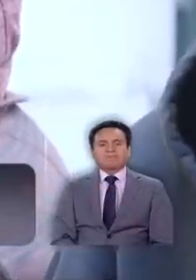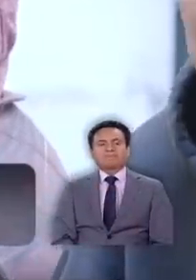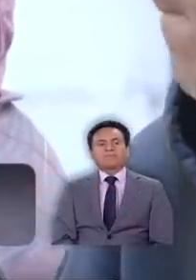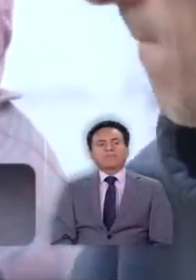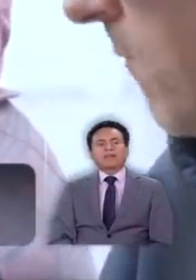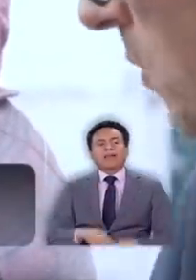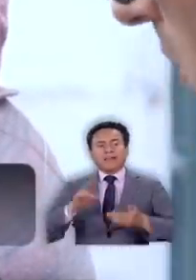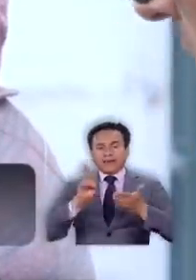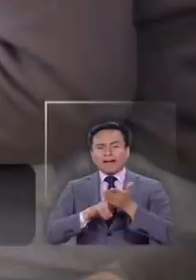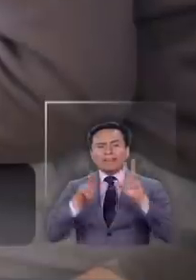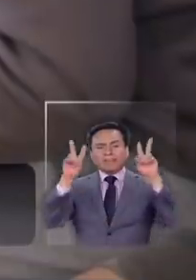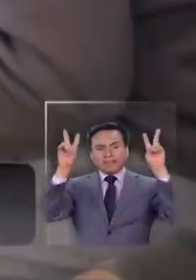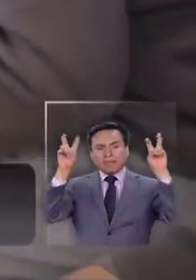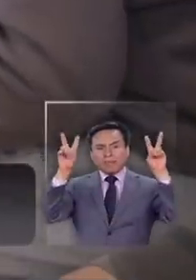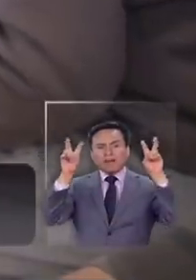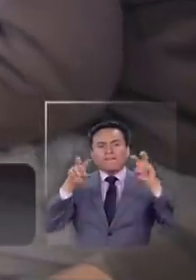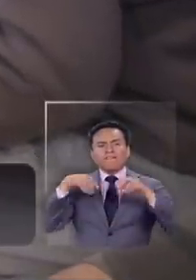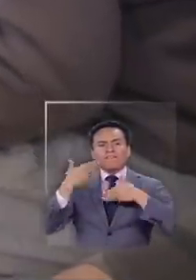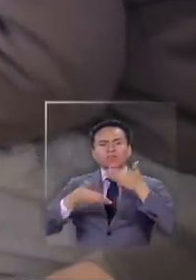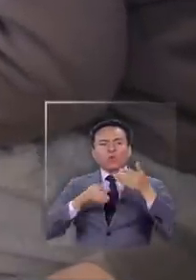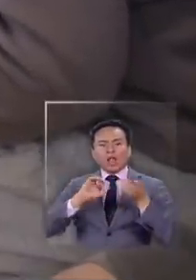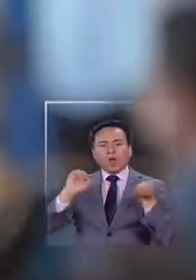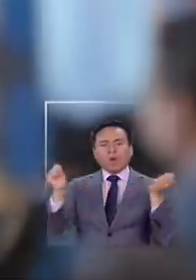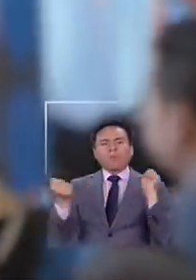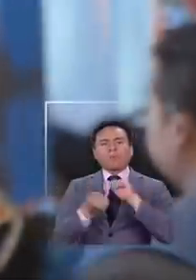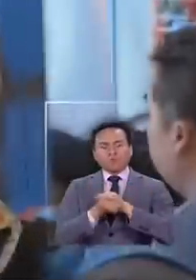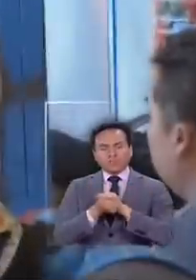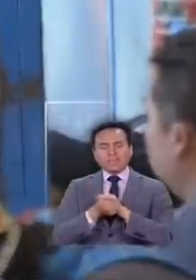Es real el tema de que el virus como muta.